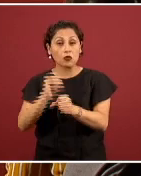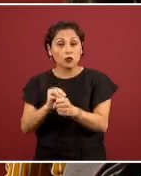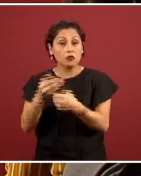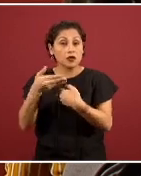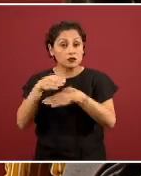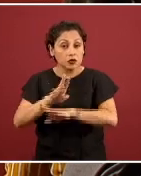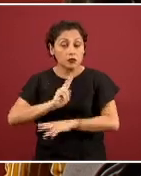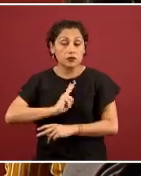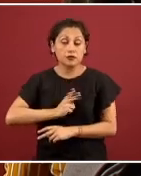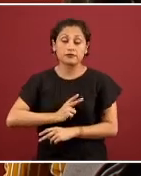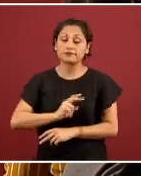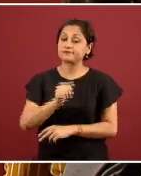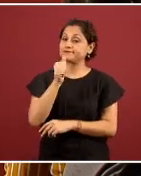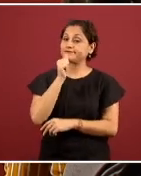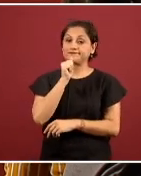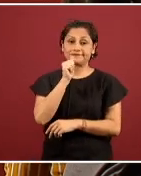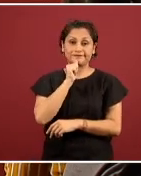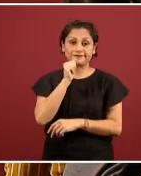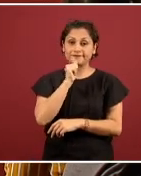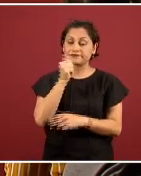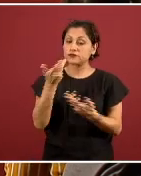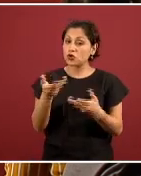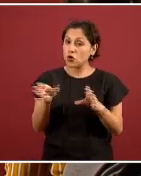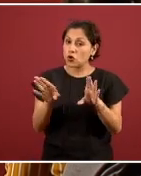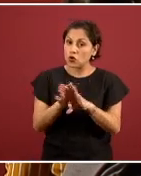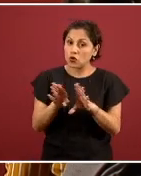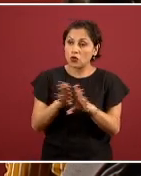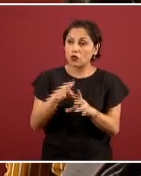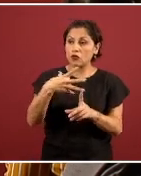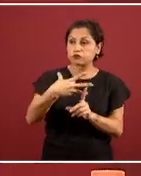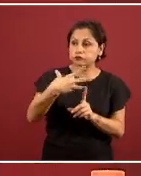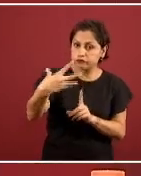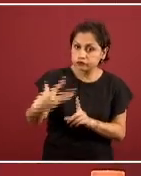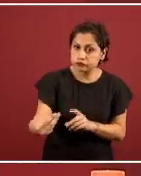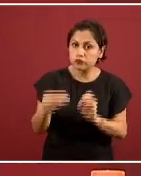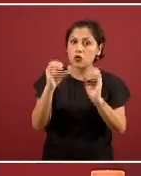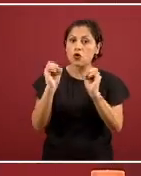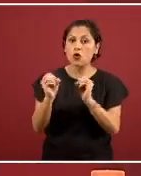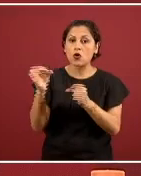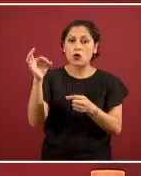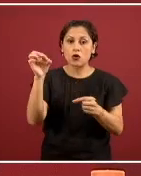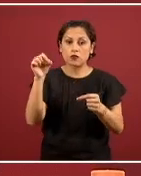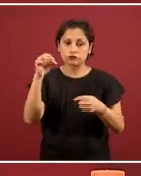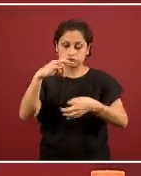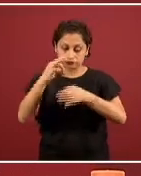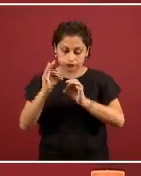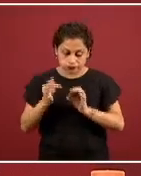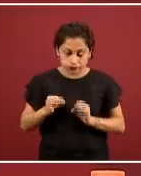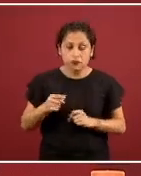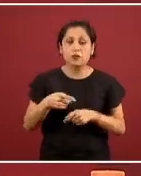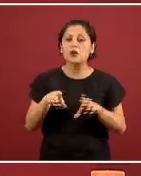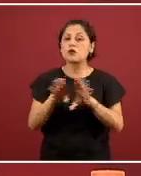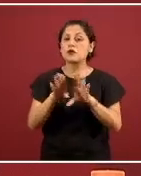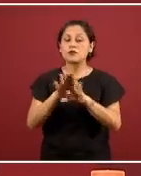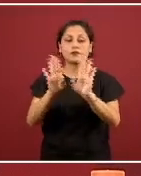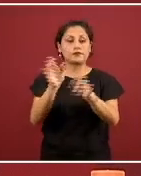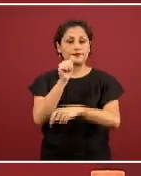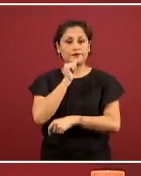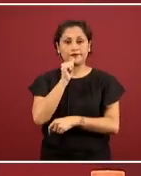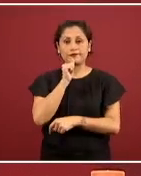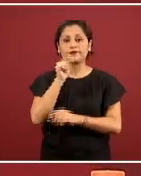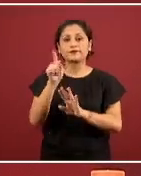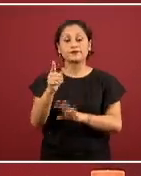forma de causar enfermedad, su dinámica epidemiológica, etcétera. Uno de los parámetros importantes en términos